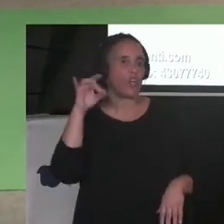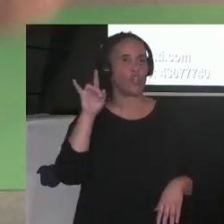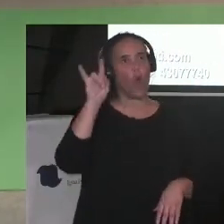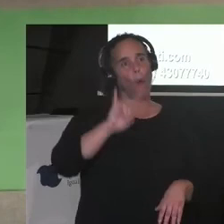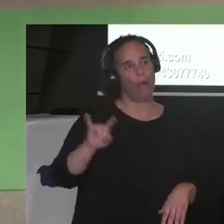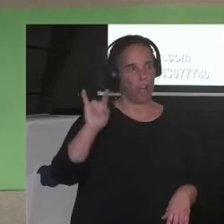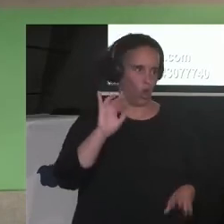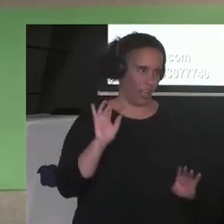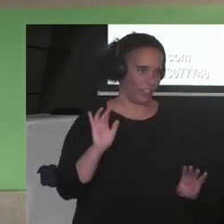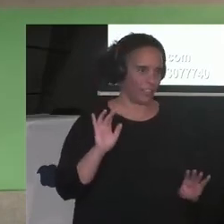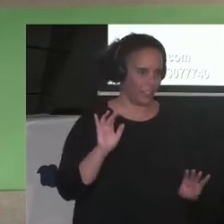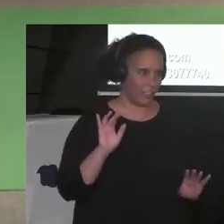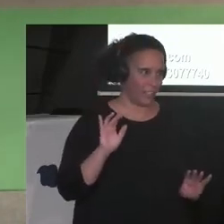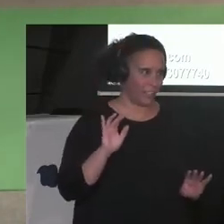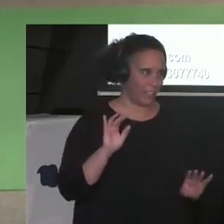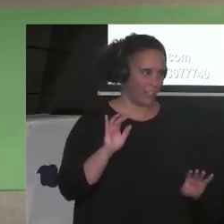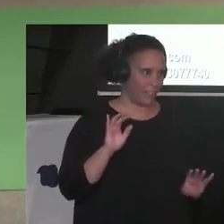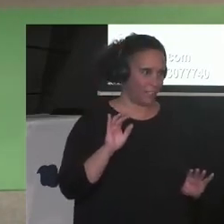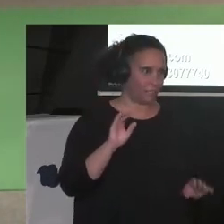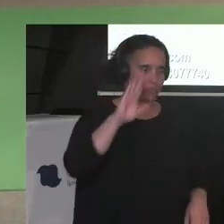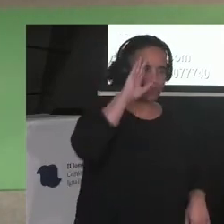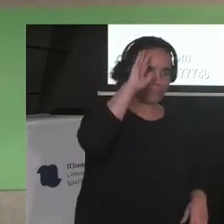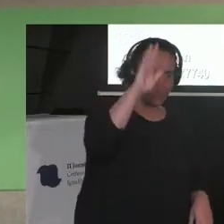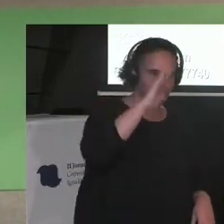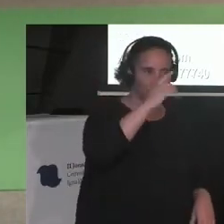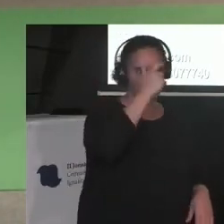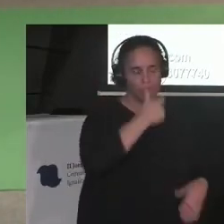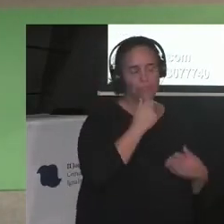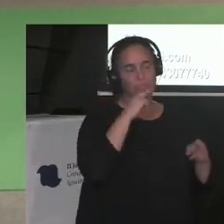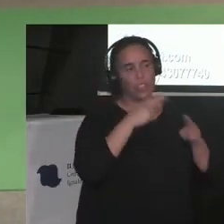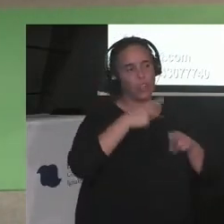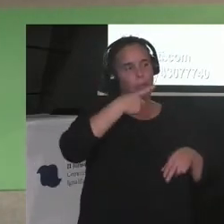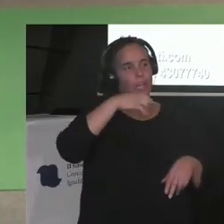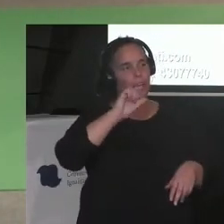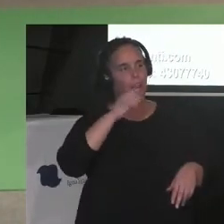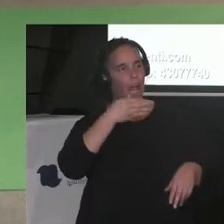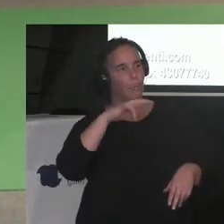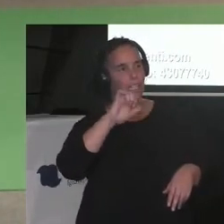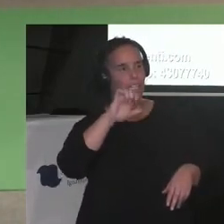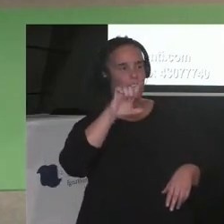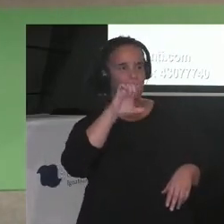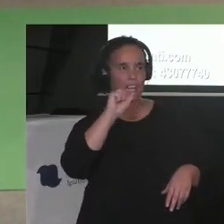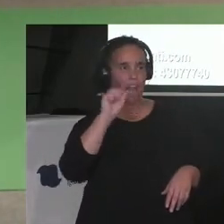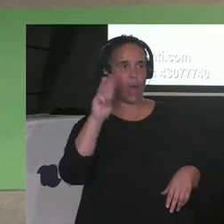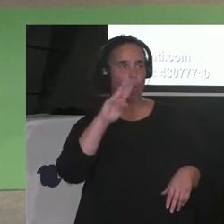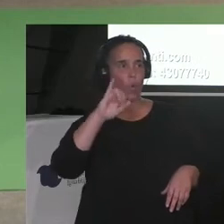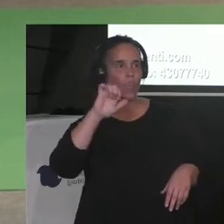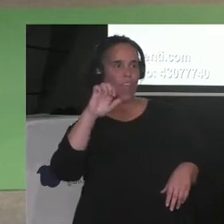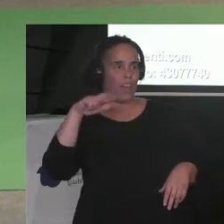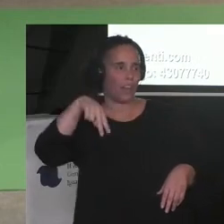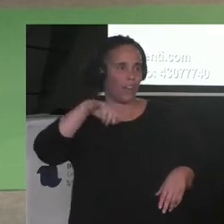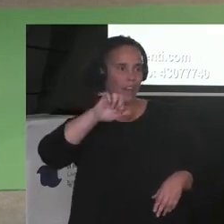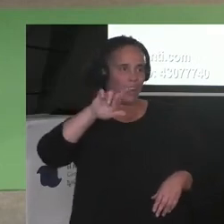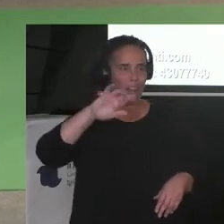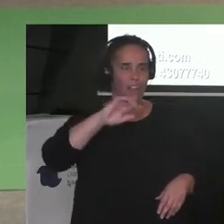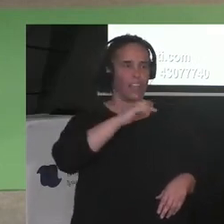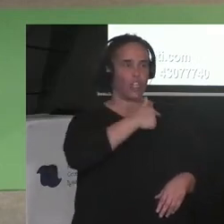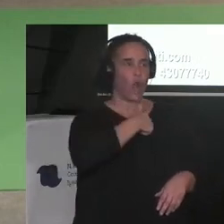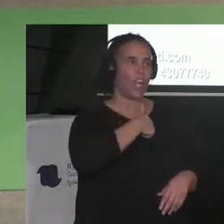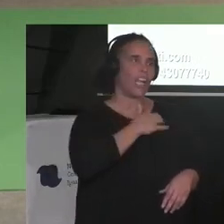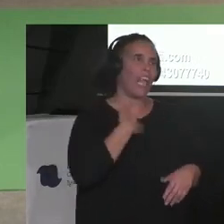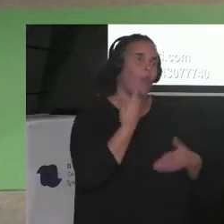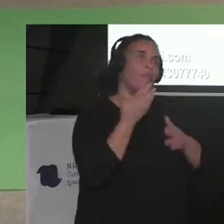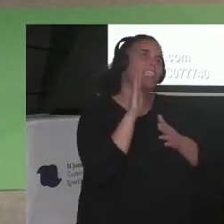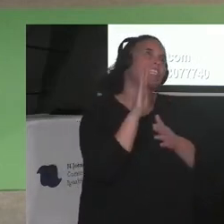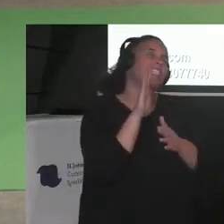Hola, me llamo Gabriela Biner. Me encantaría presentarme como una víctima, pero ya no cuela.